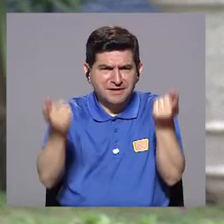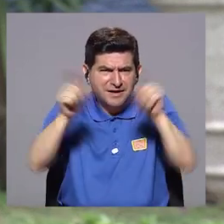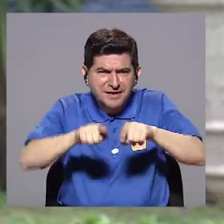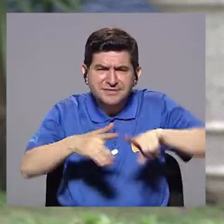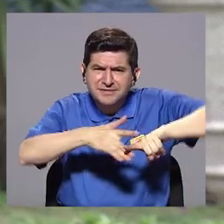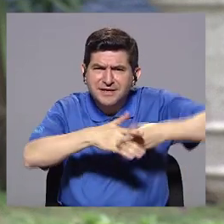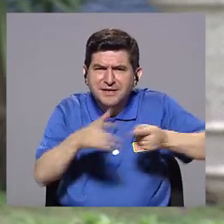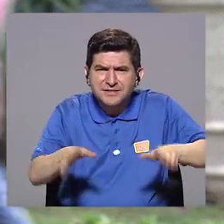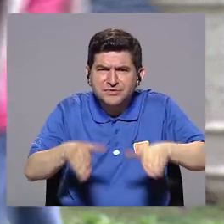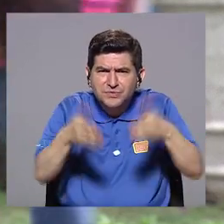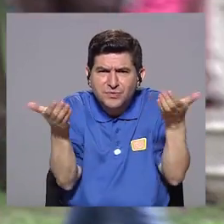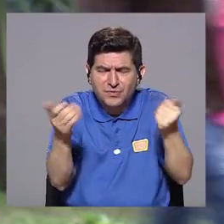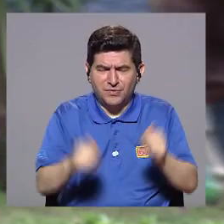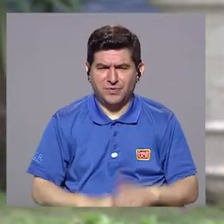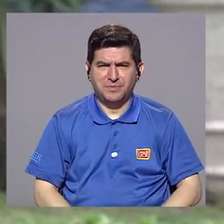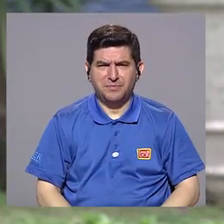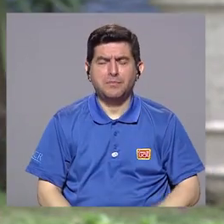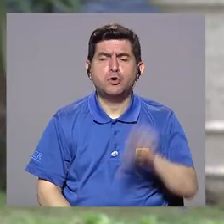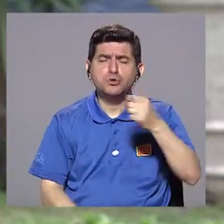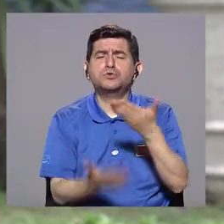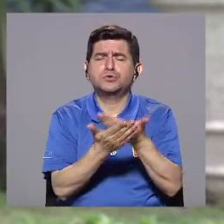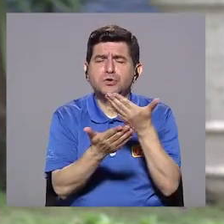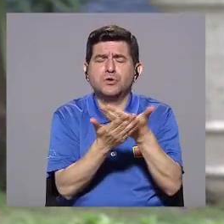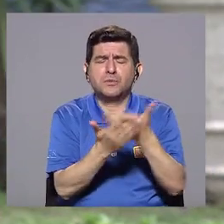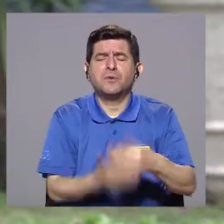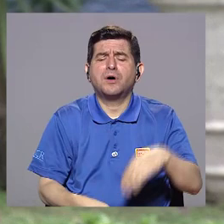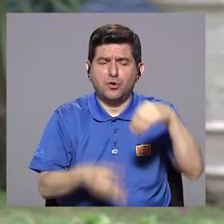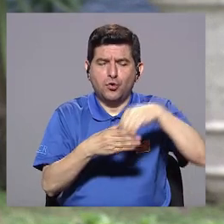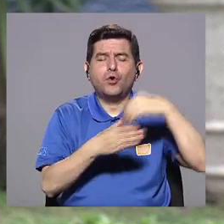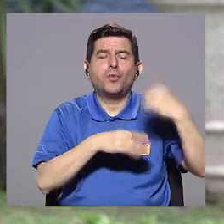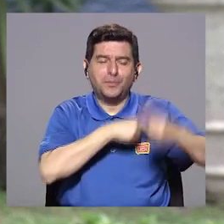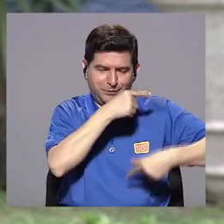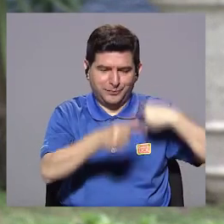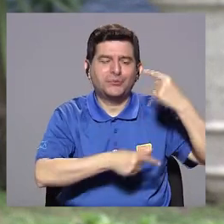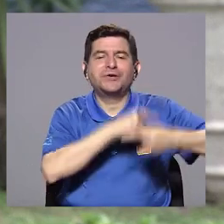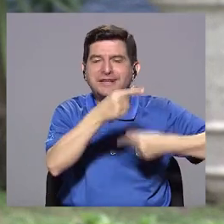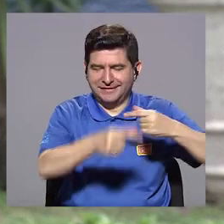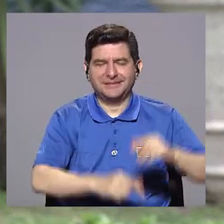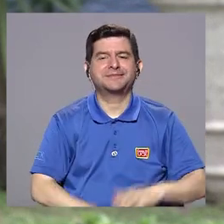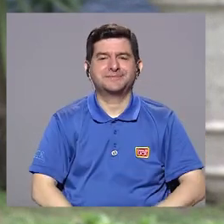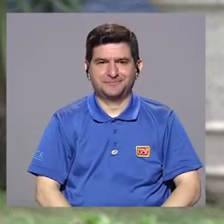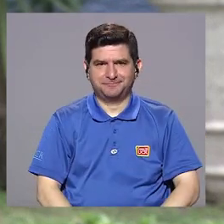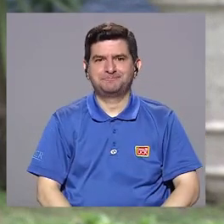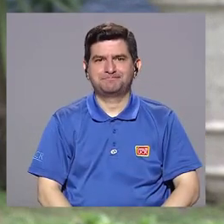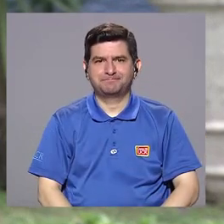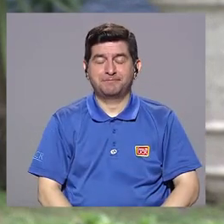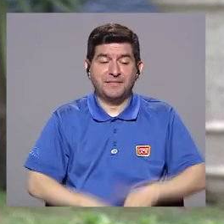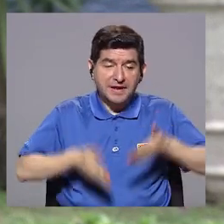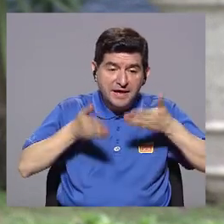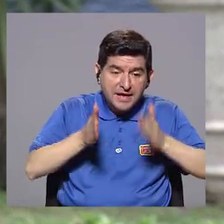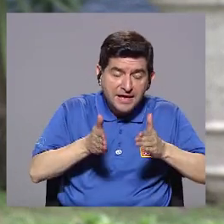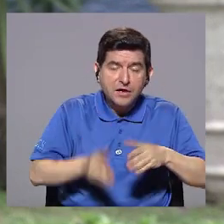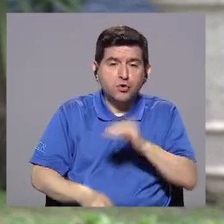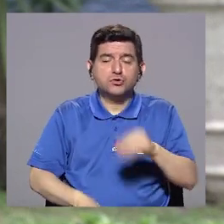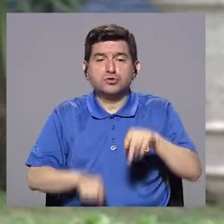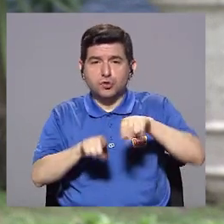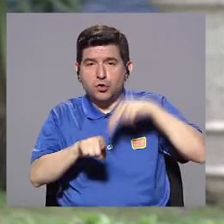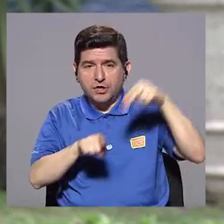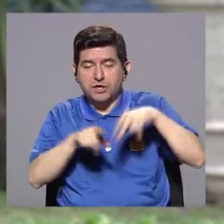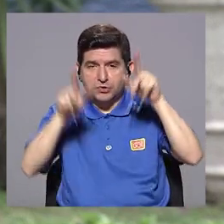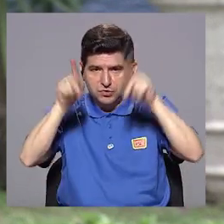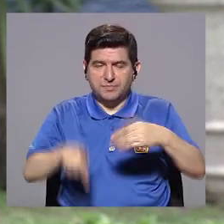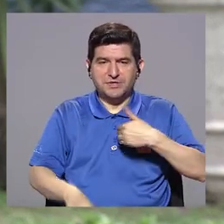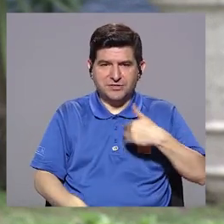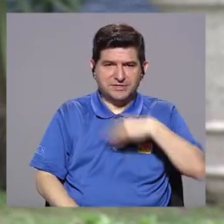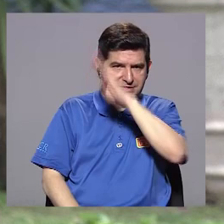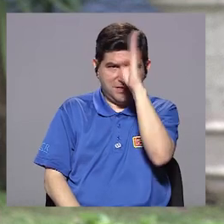se origina este trastorno. Sí se ha comprobado que tiene un componente genético. Por lo tanto, hijos o nietos de personas que tengan